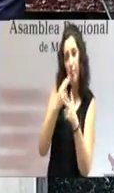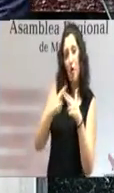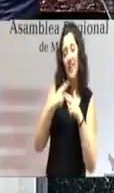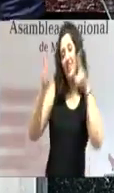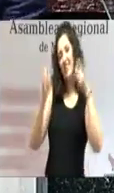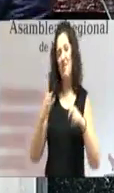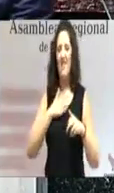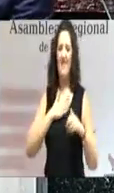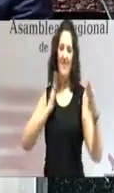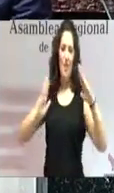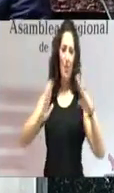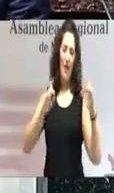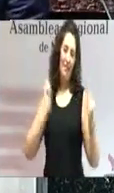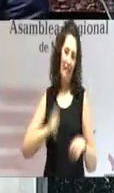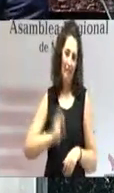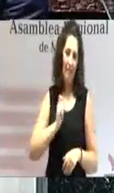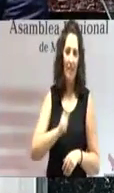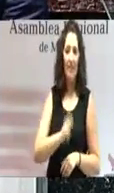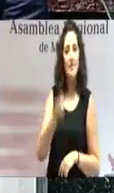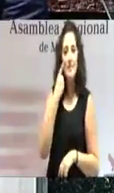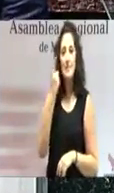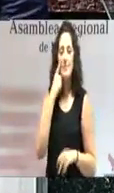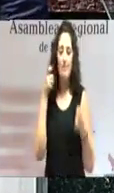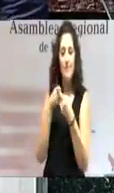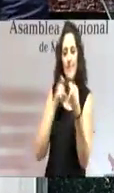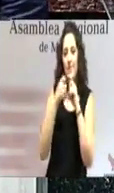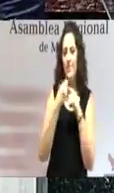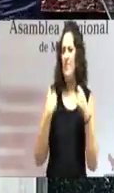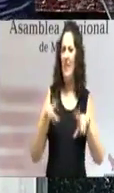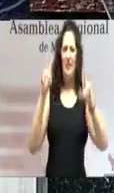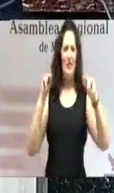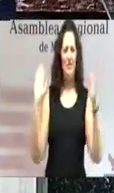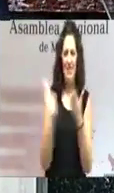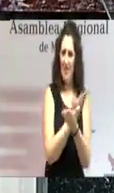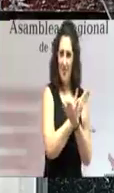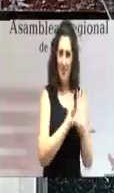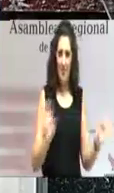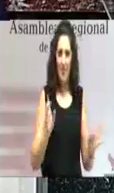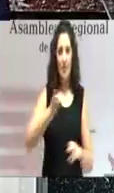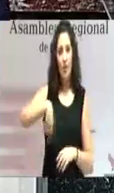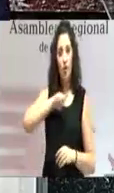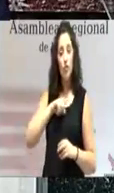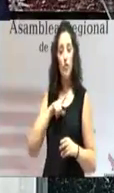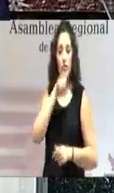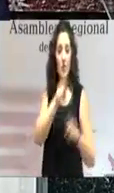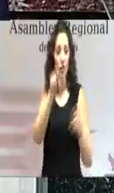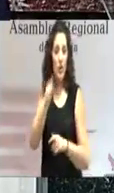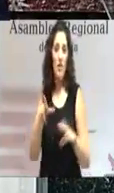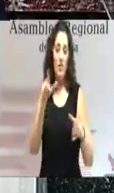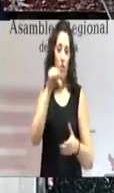periodos tenemos que hacer posible que queden atrás. Hemos agotado a muchos ciudadanos, a muchos españoles,